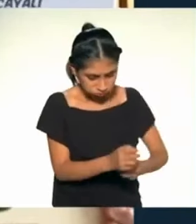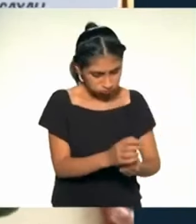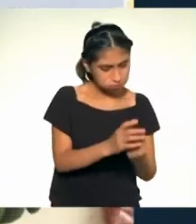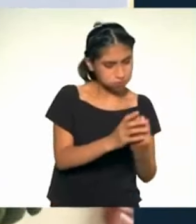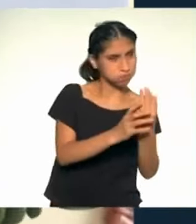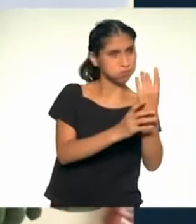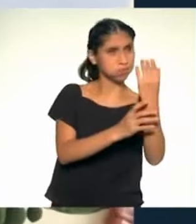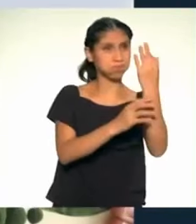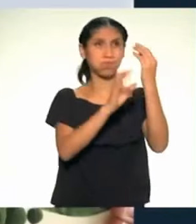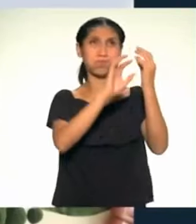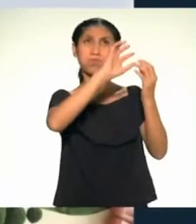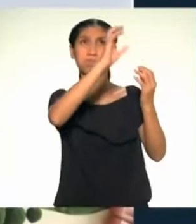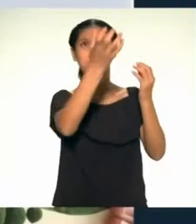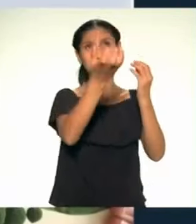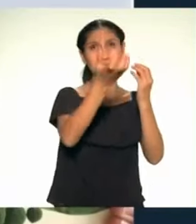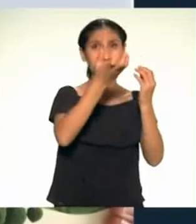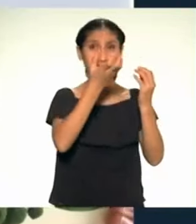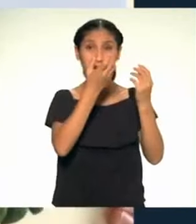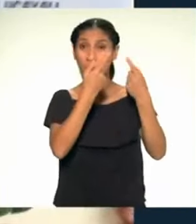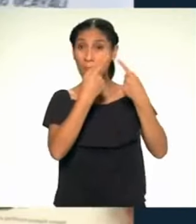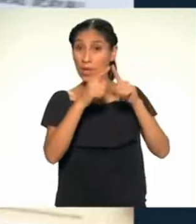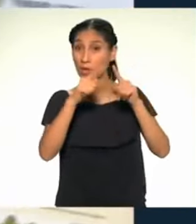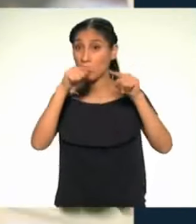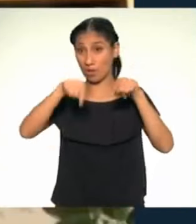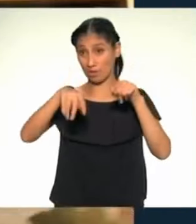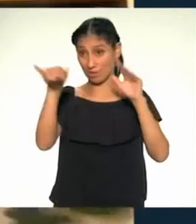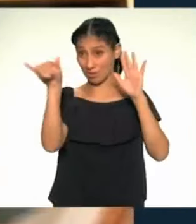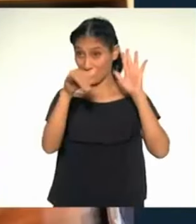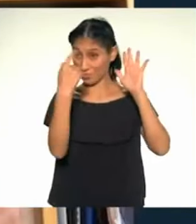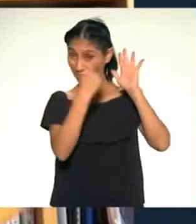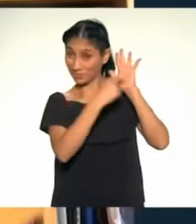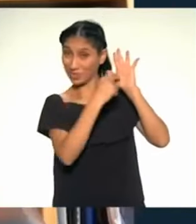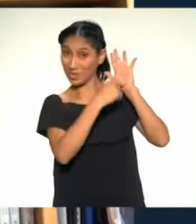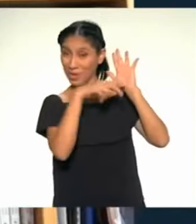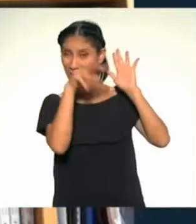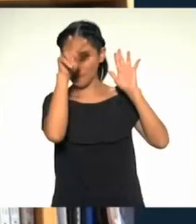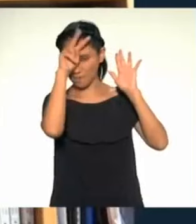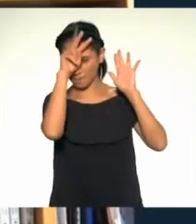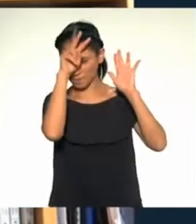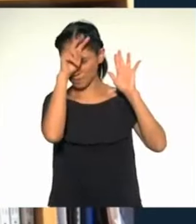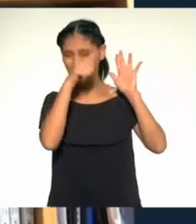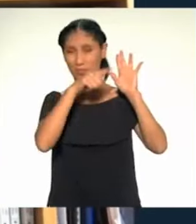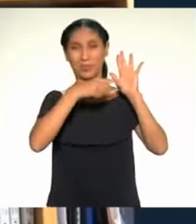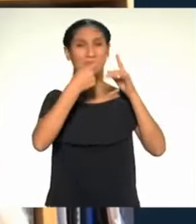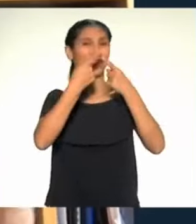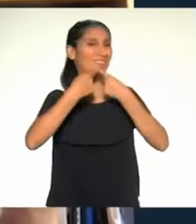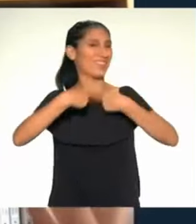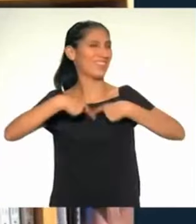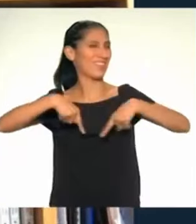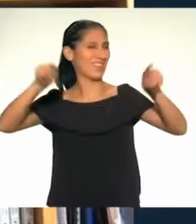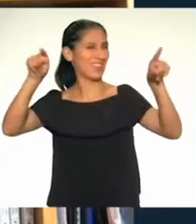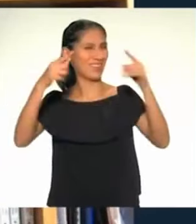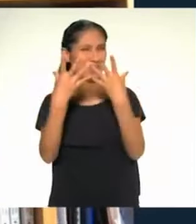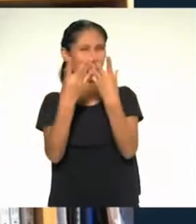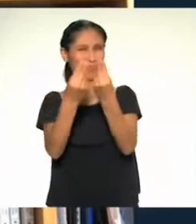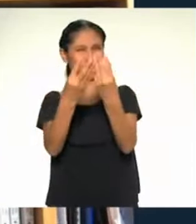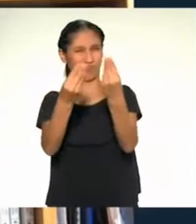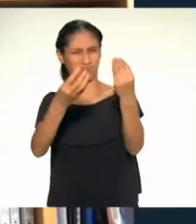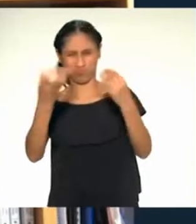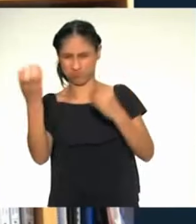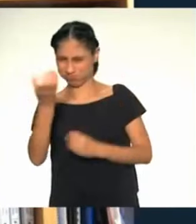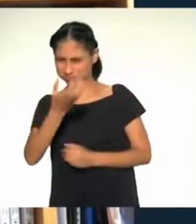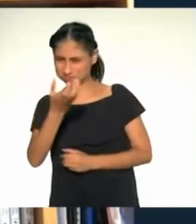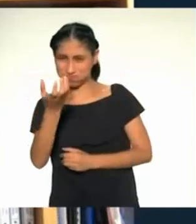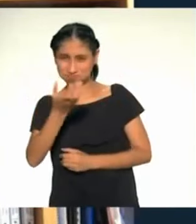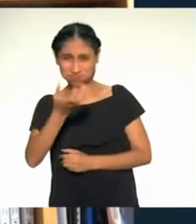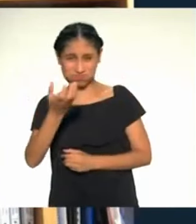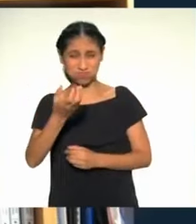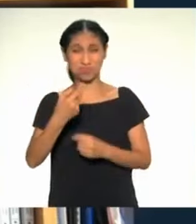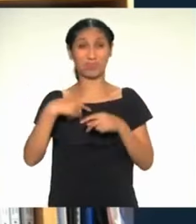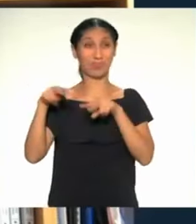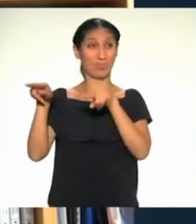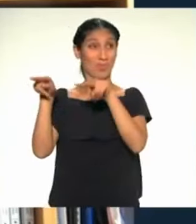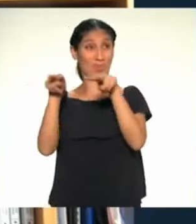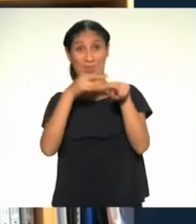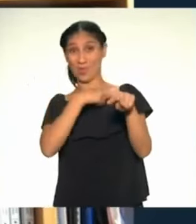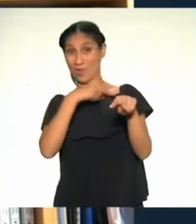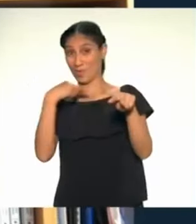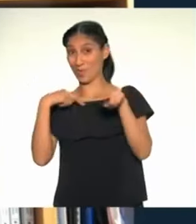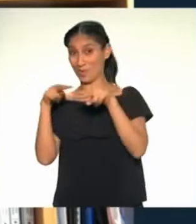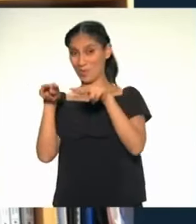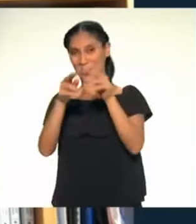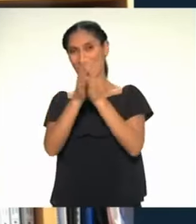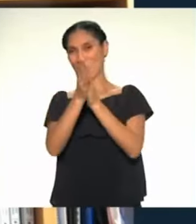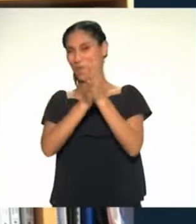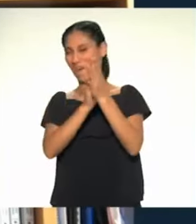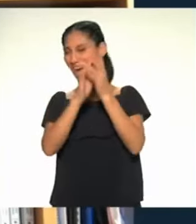como la que tenemos nosotros. Debemos sentirnos orgullosos de nuestros recursos genéticos. Debemos sentirnos